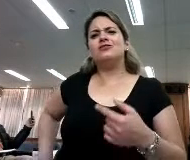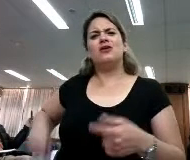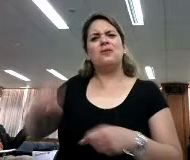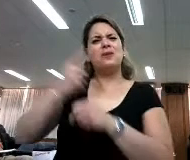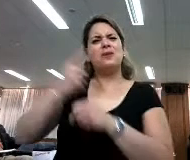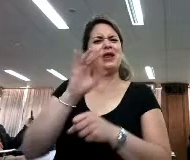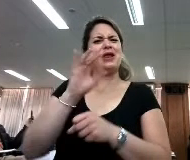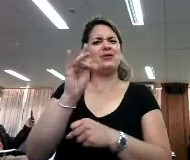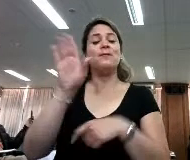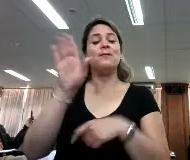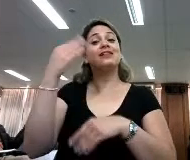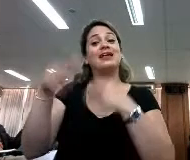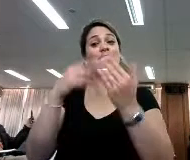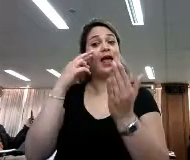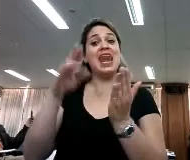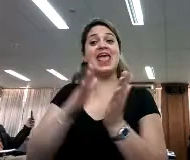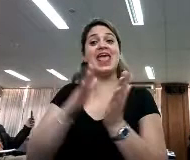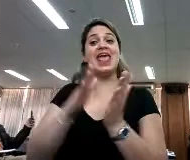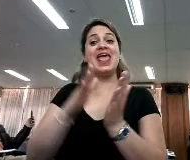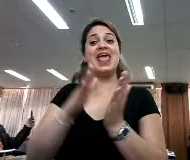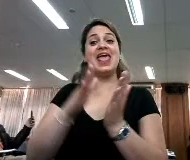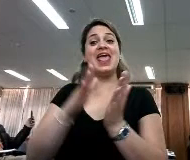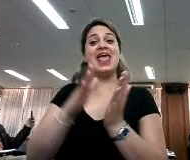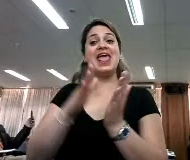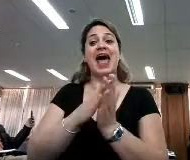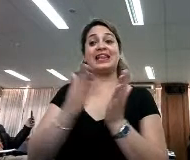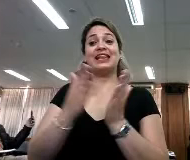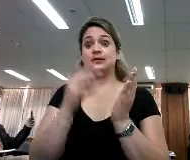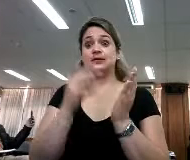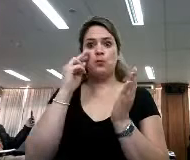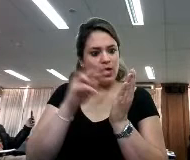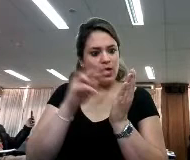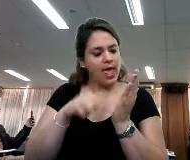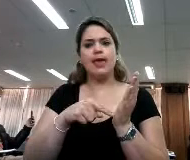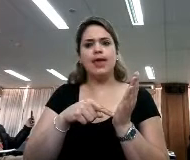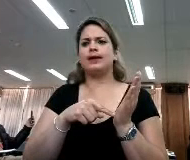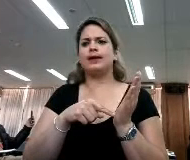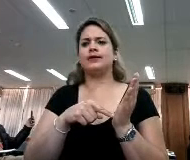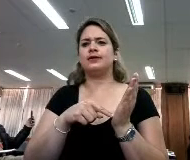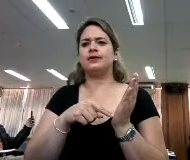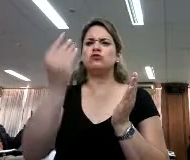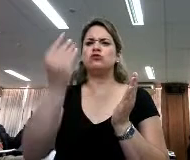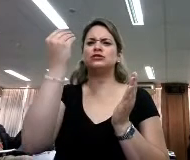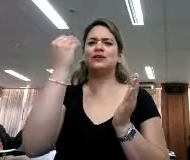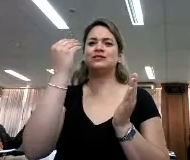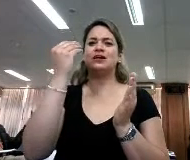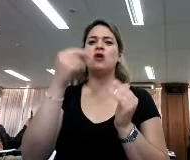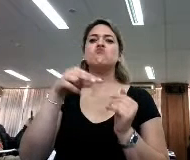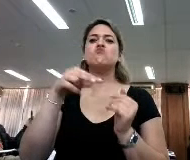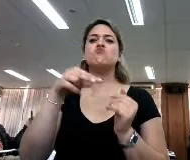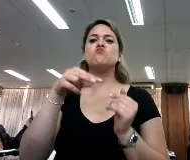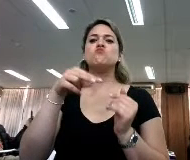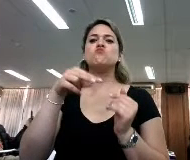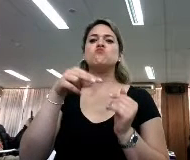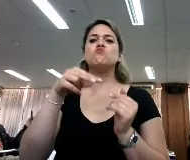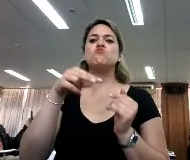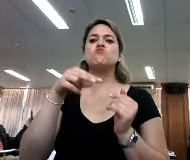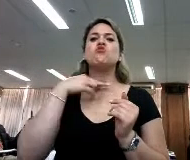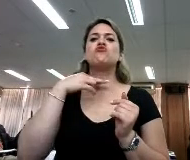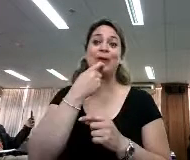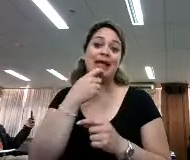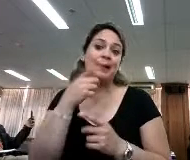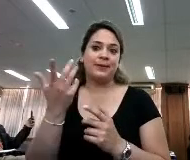pasó la fuente de… no es un artículo, un libro que a veces leemos con otras voces, por ejemplo, cuando leemos